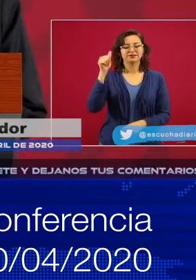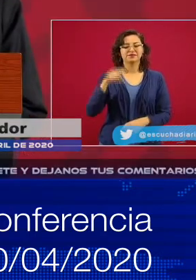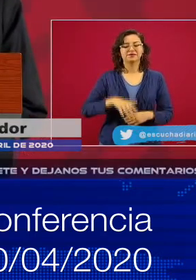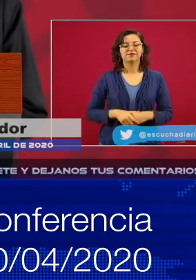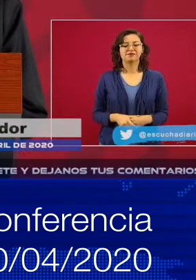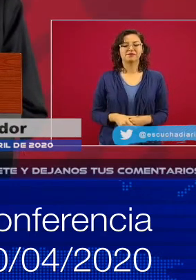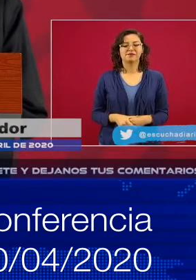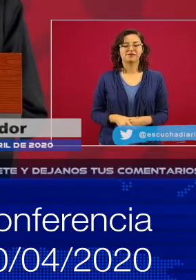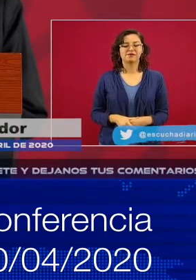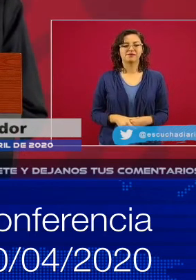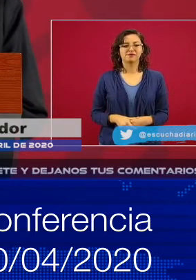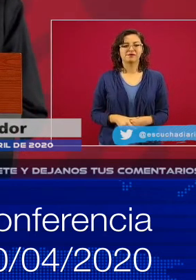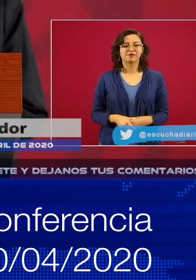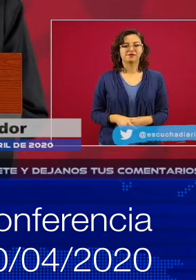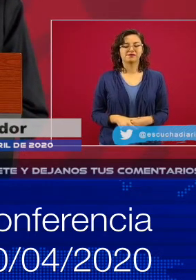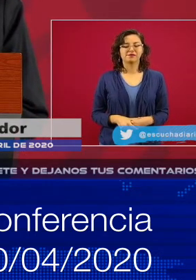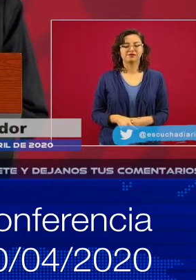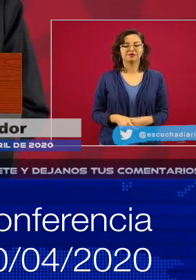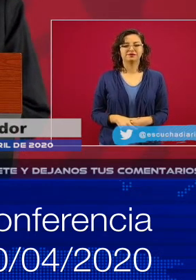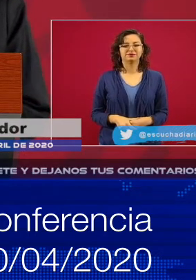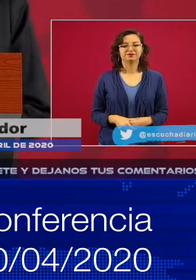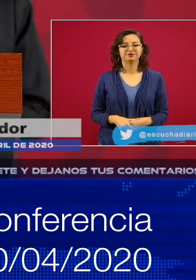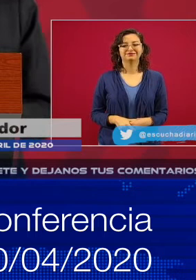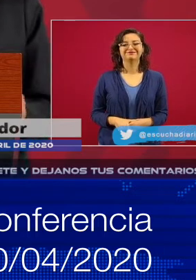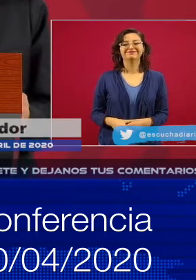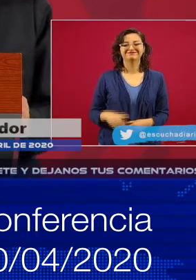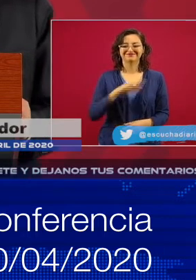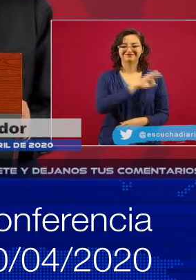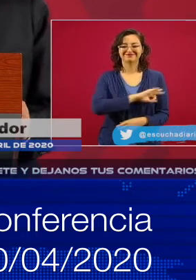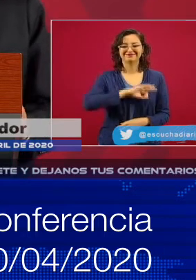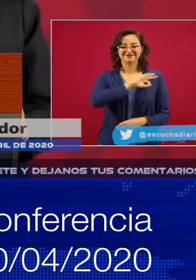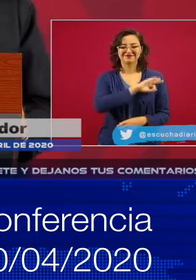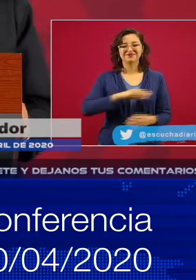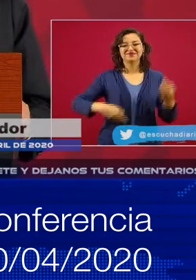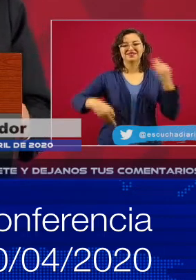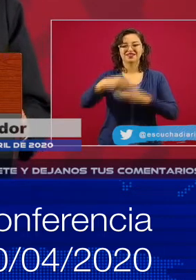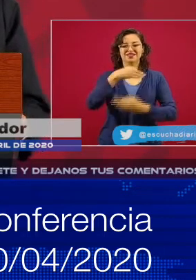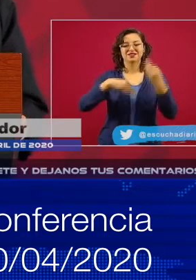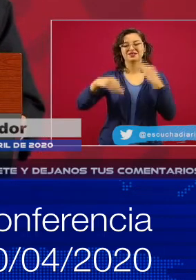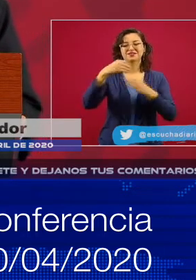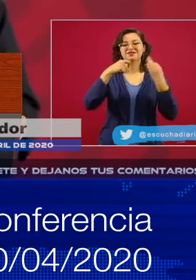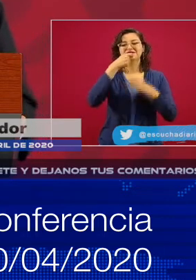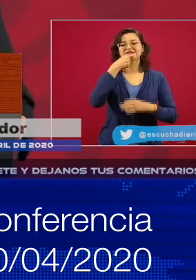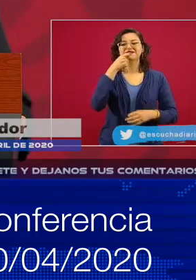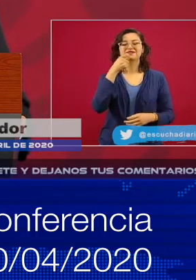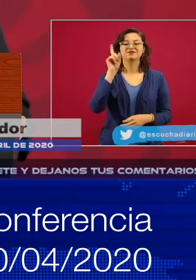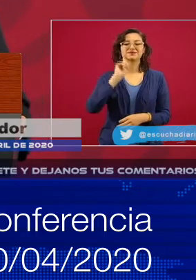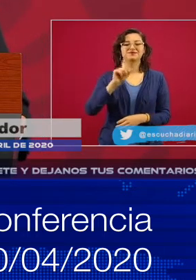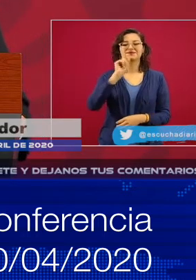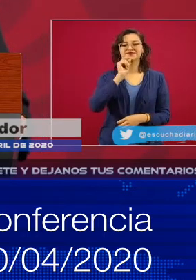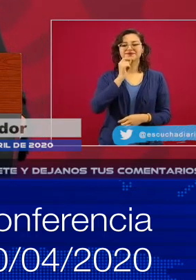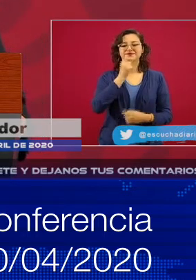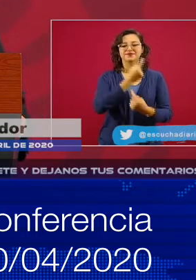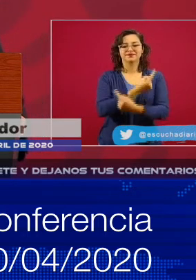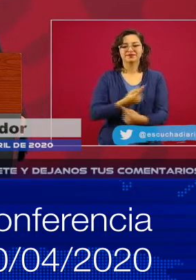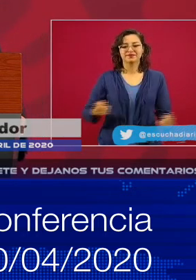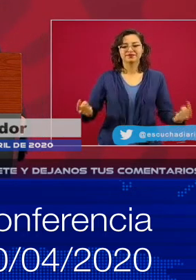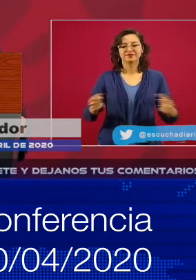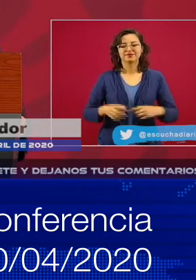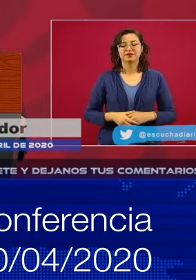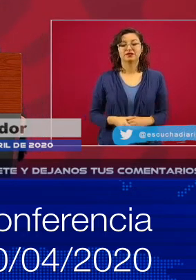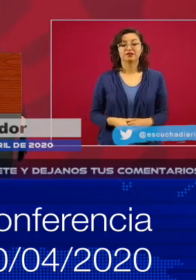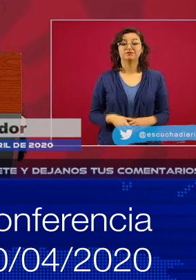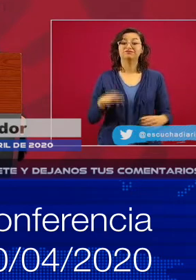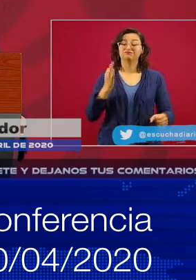nuestra felicitación a todas las niñas, a todos los niños. Más en